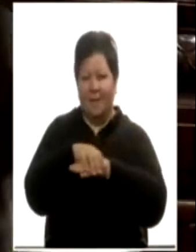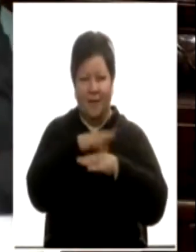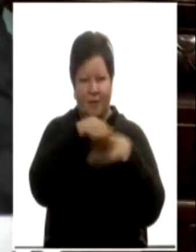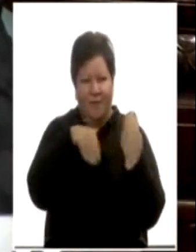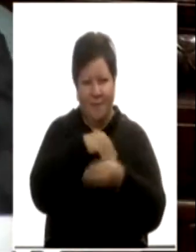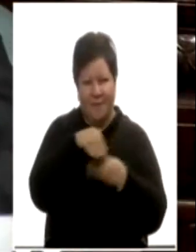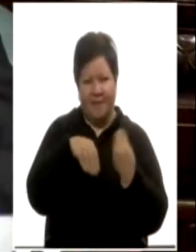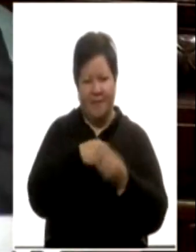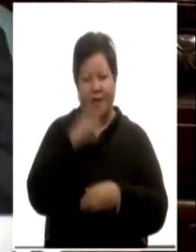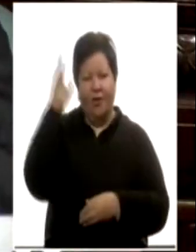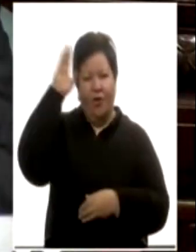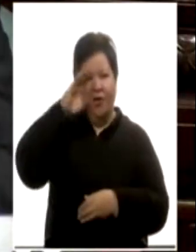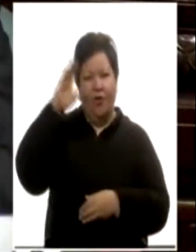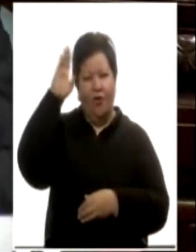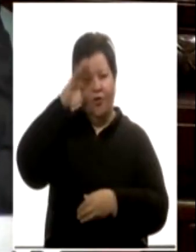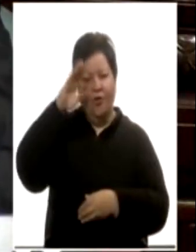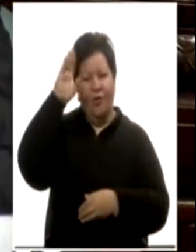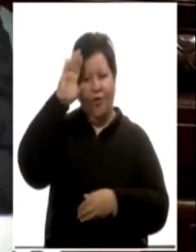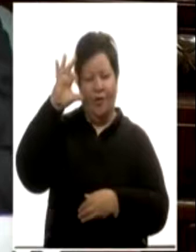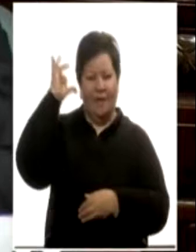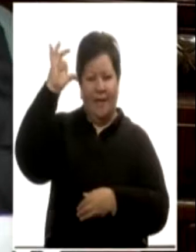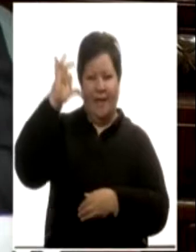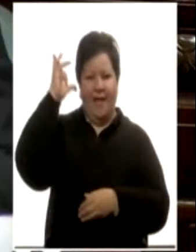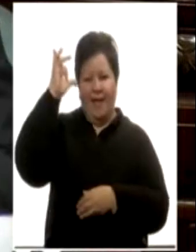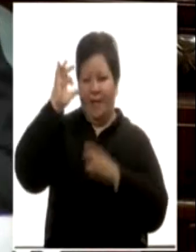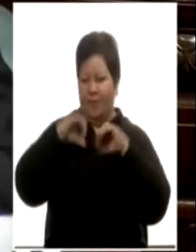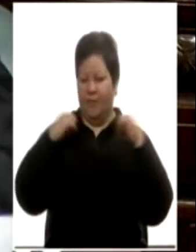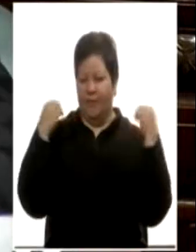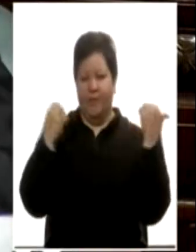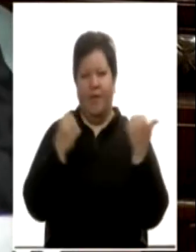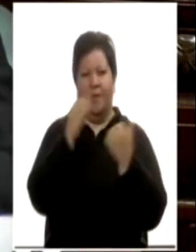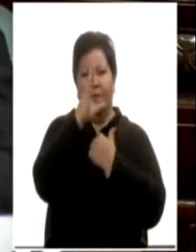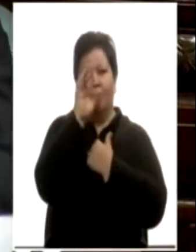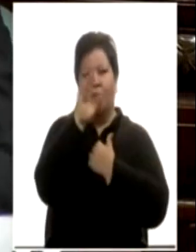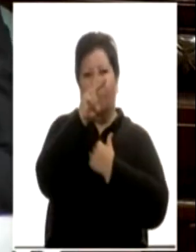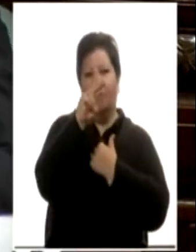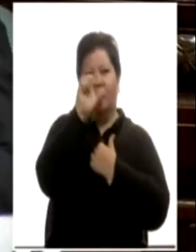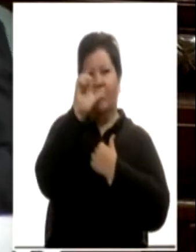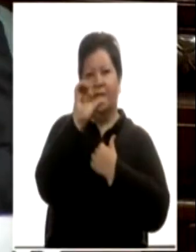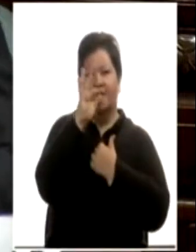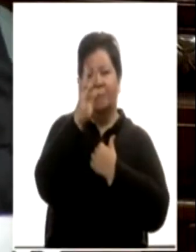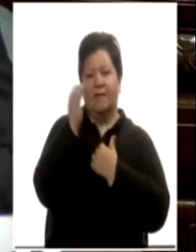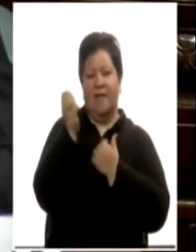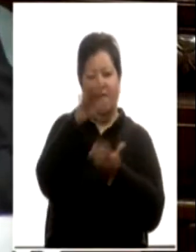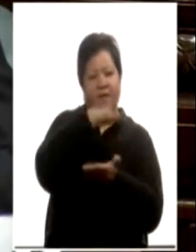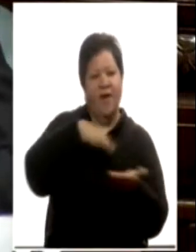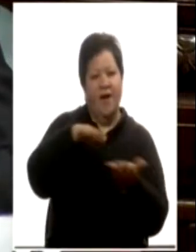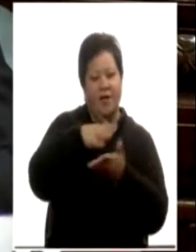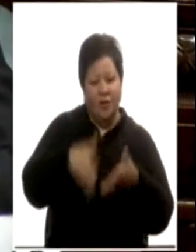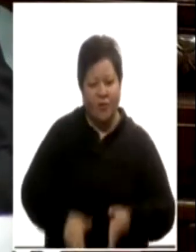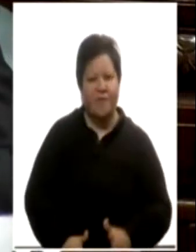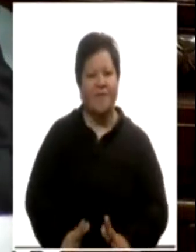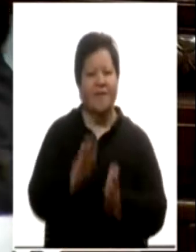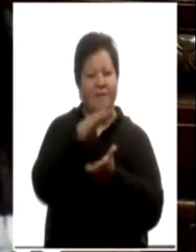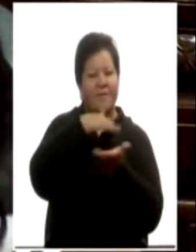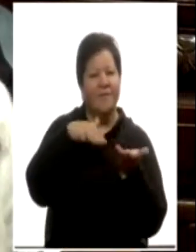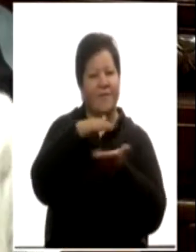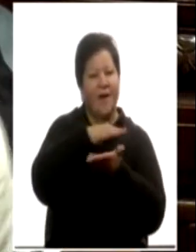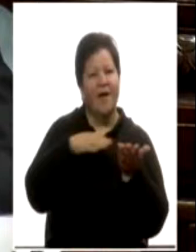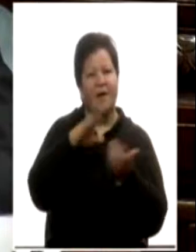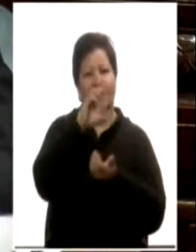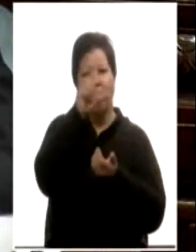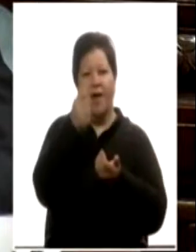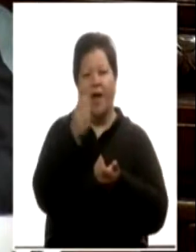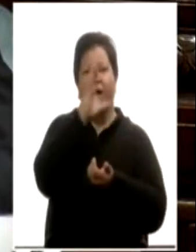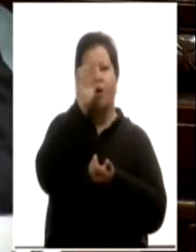Senado y lo quiero destacar. Podestá nació en el barrio La Comercial, en el seno de una familia de clase media. Siempre